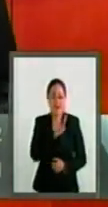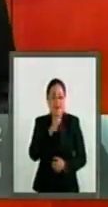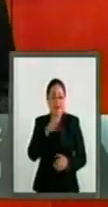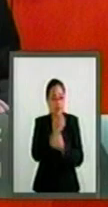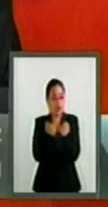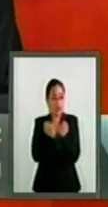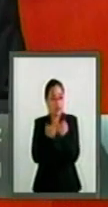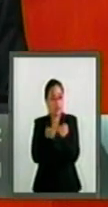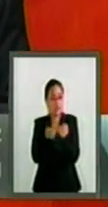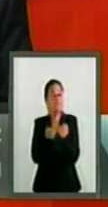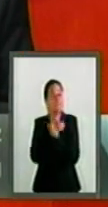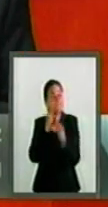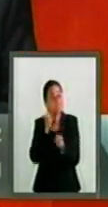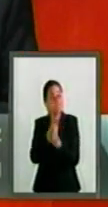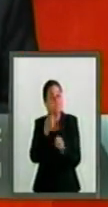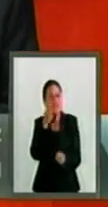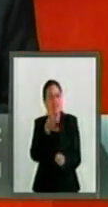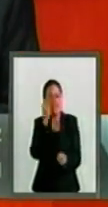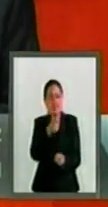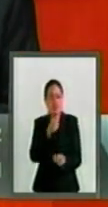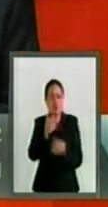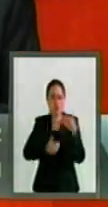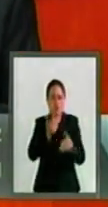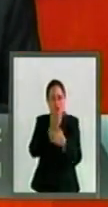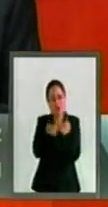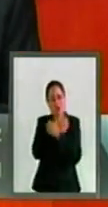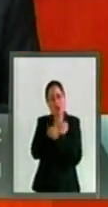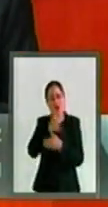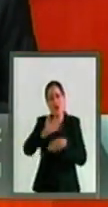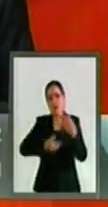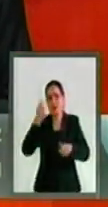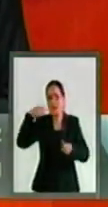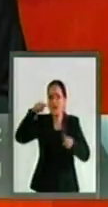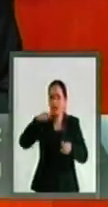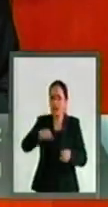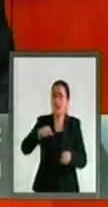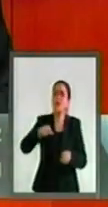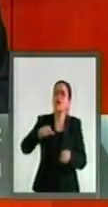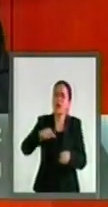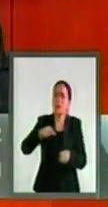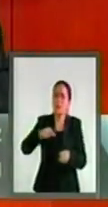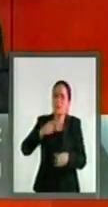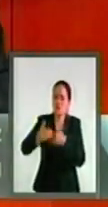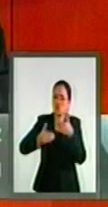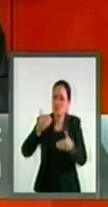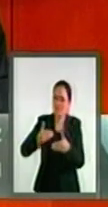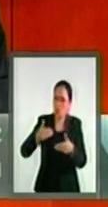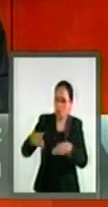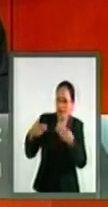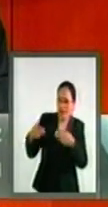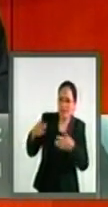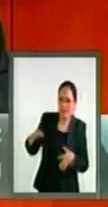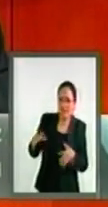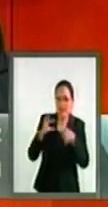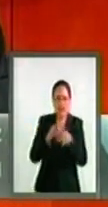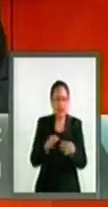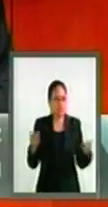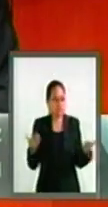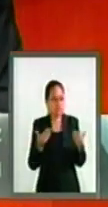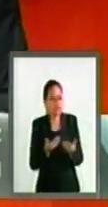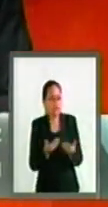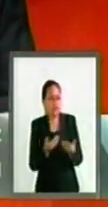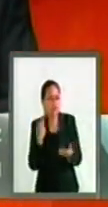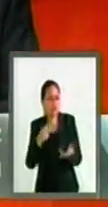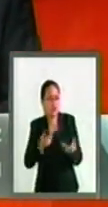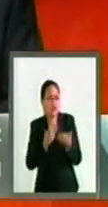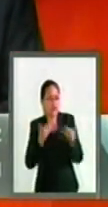identifica el proceso educativo al proceso mercantil, degrada la historia personal,